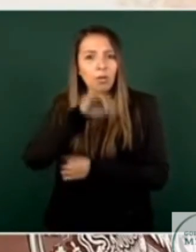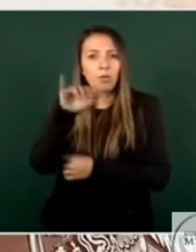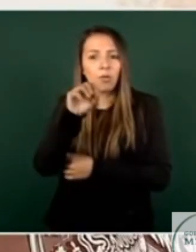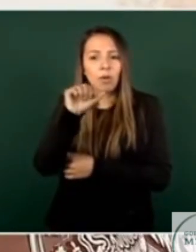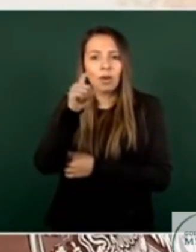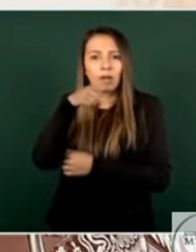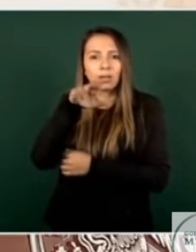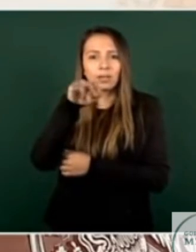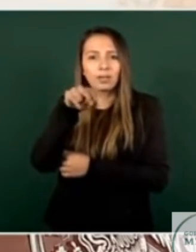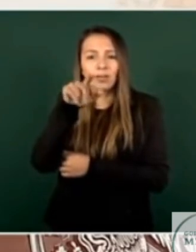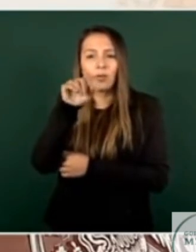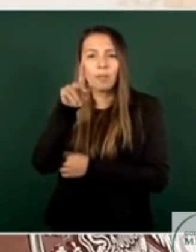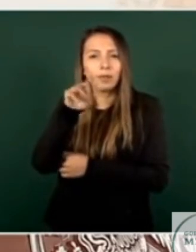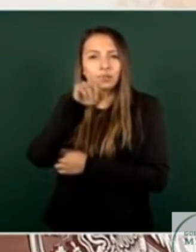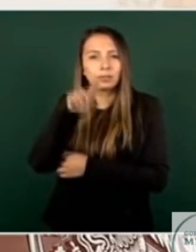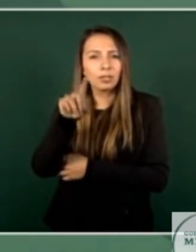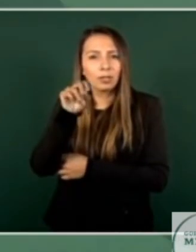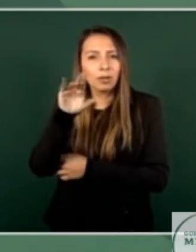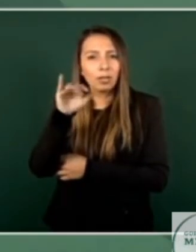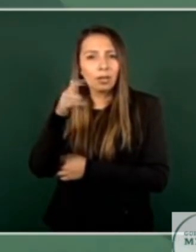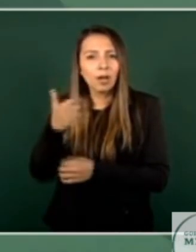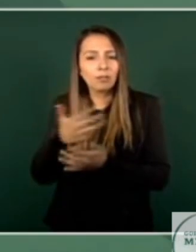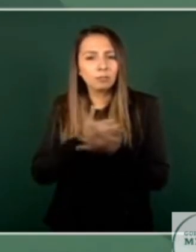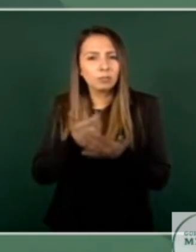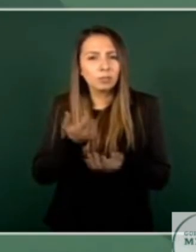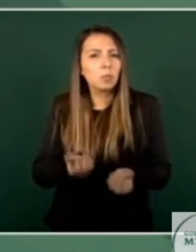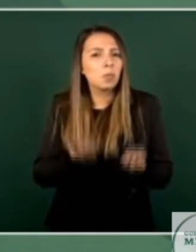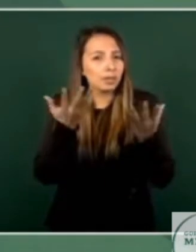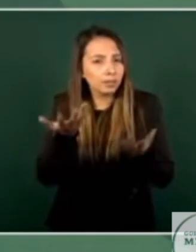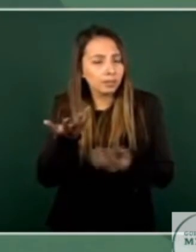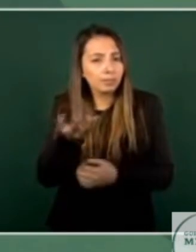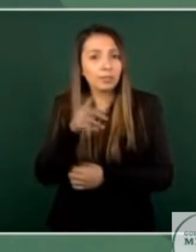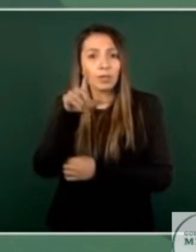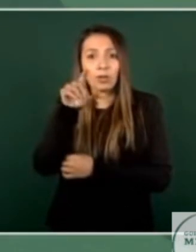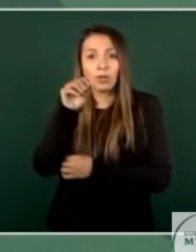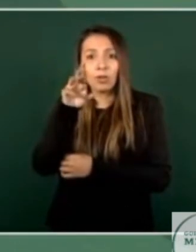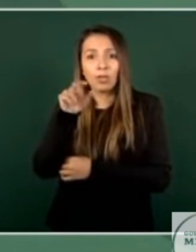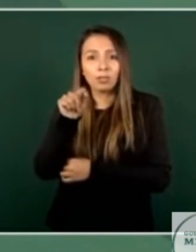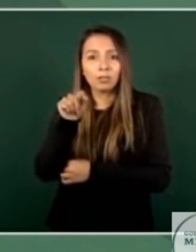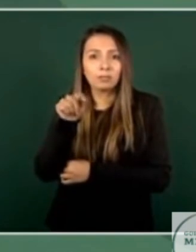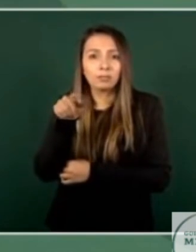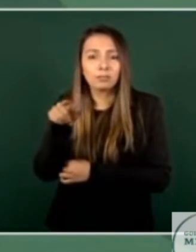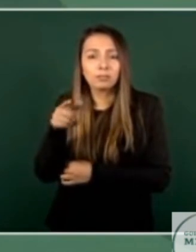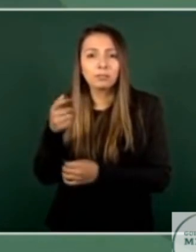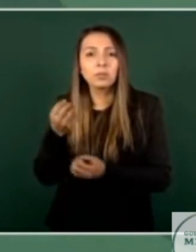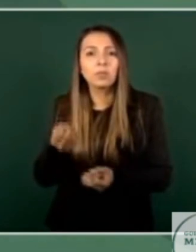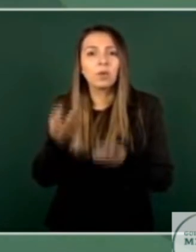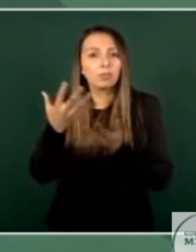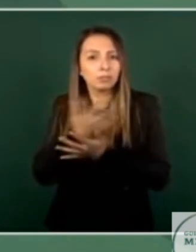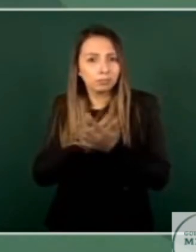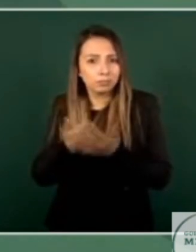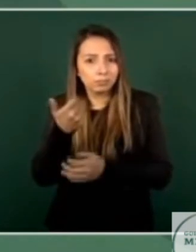López Dóriga Loret que me llegaron a entregar mi información